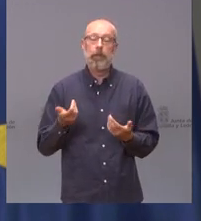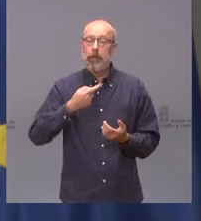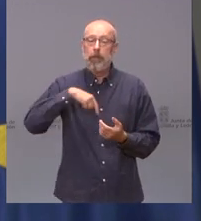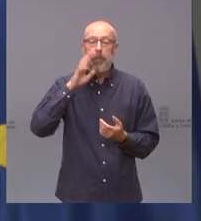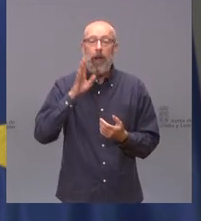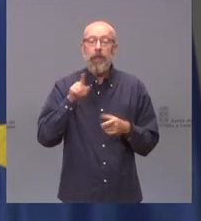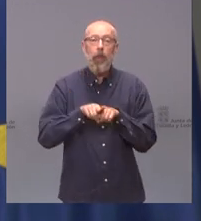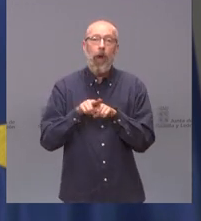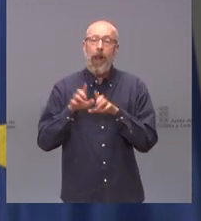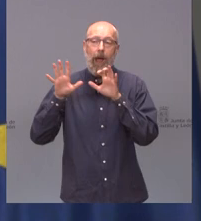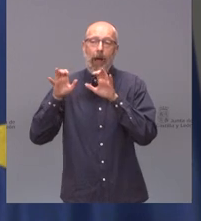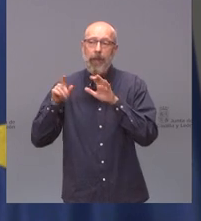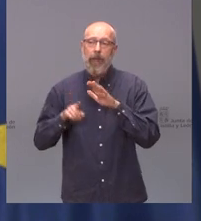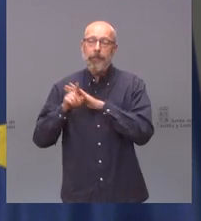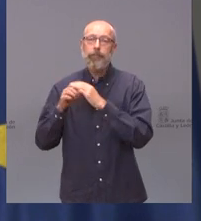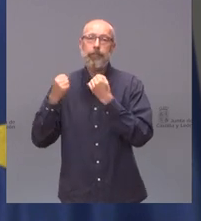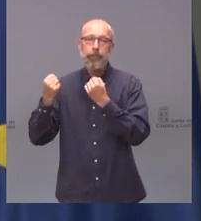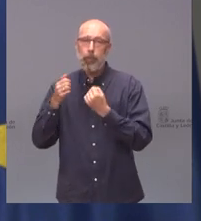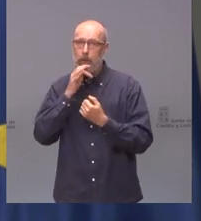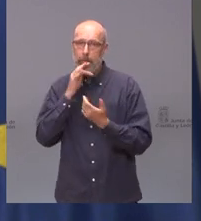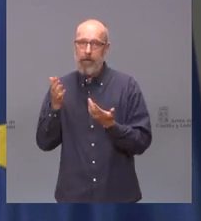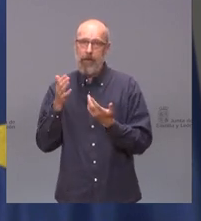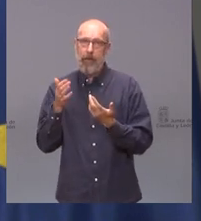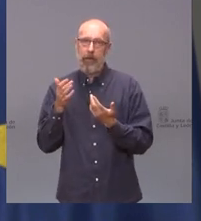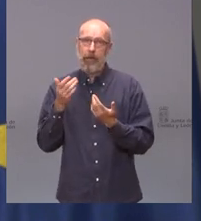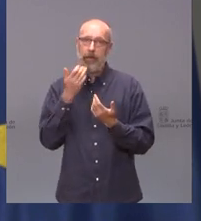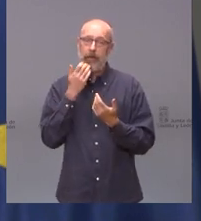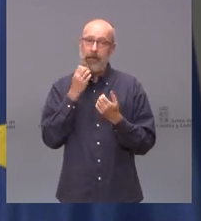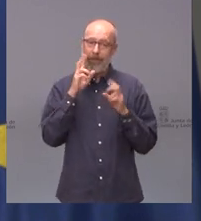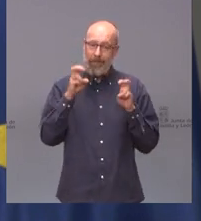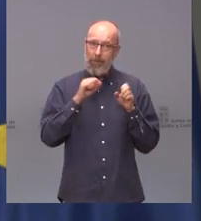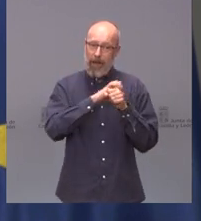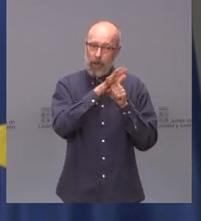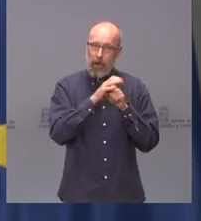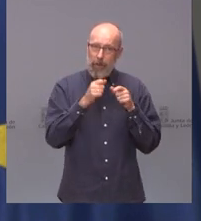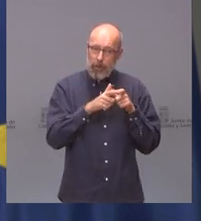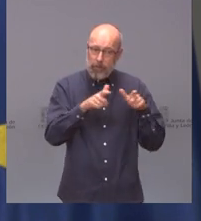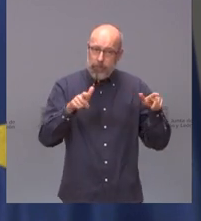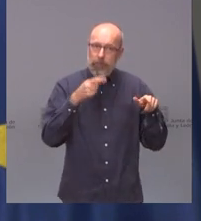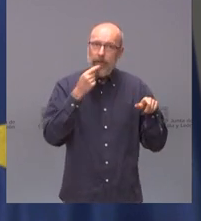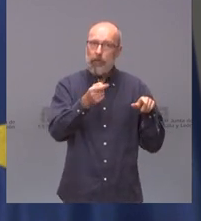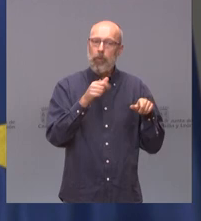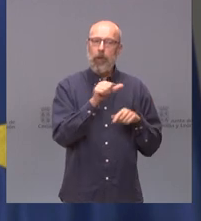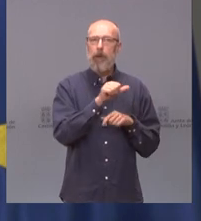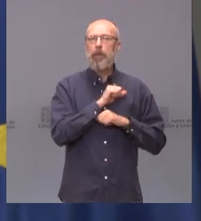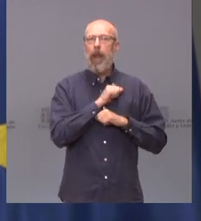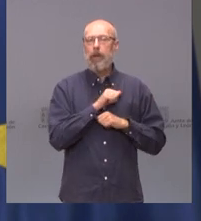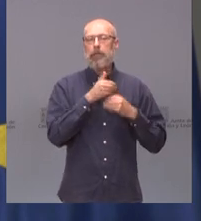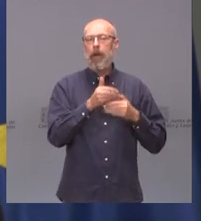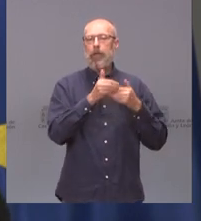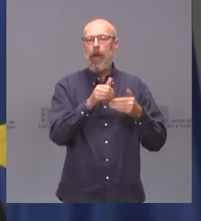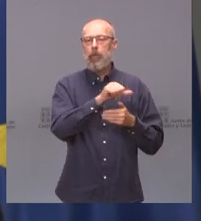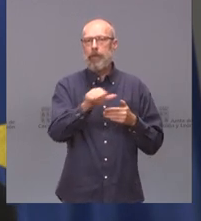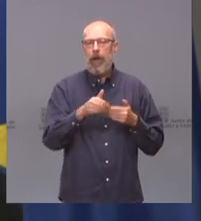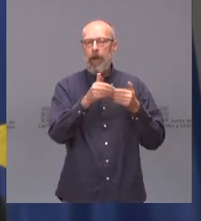que una semana en esta pandemia es muchísimo tiempo y es muchísimo cambio de la situación y espero que